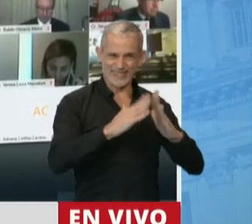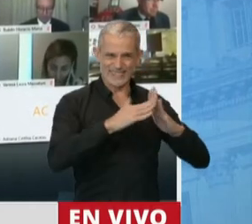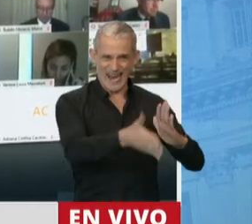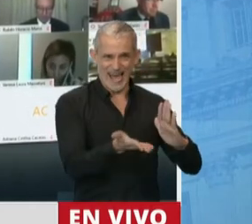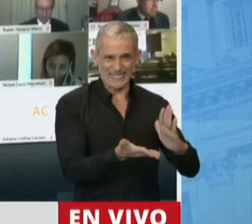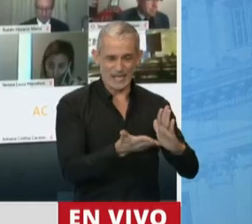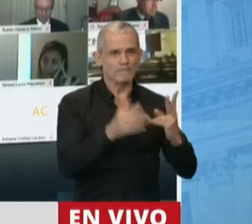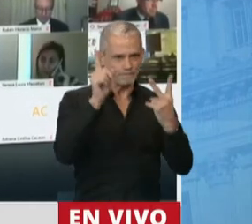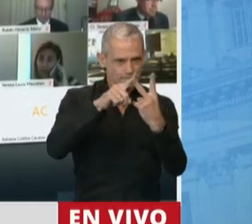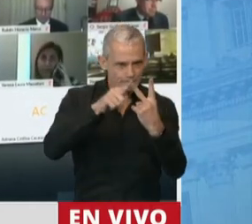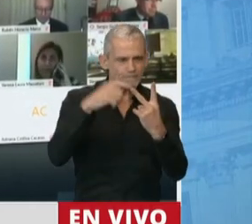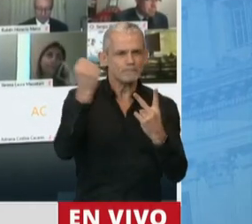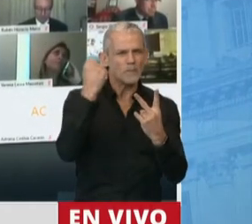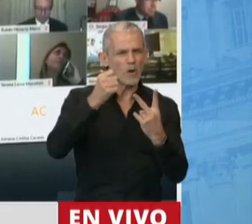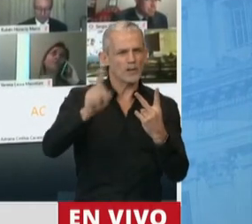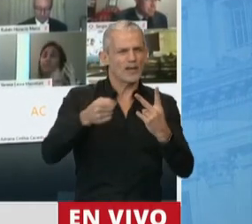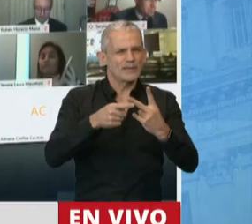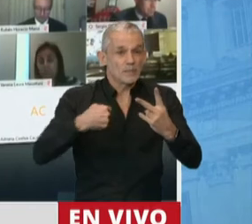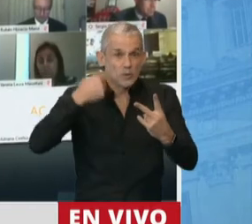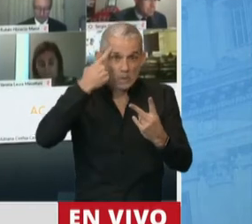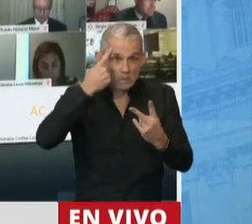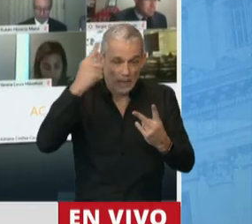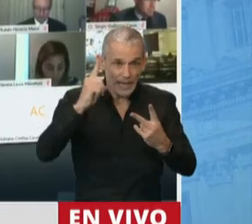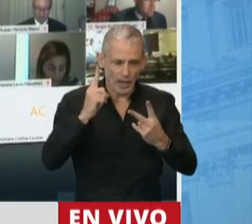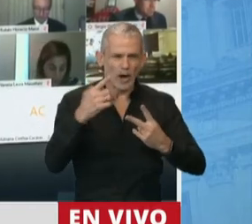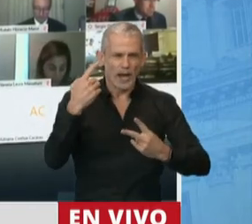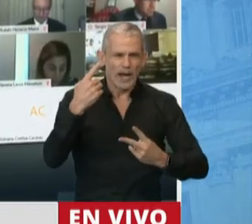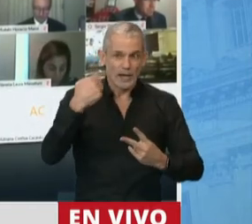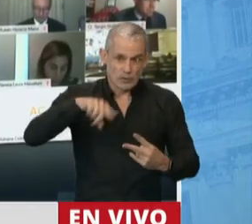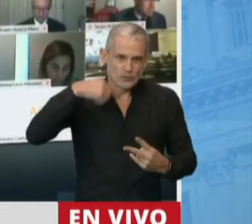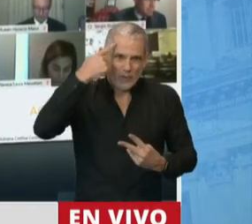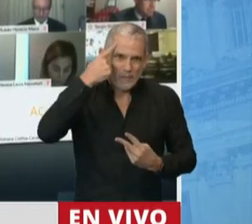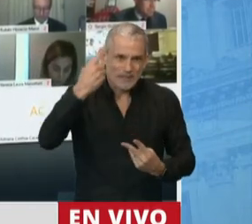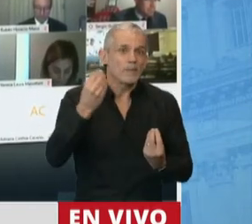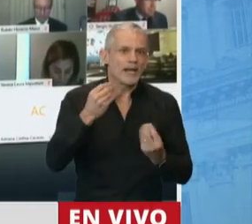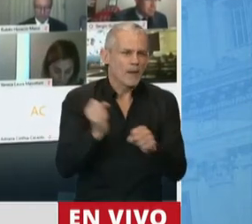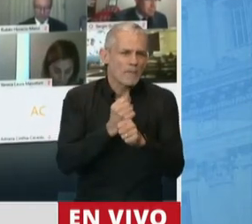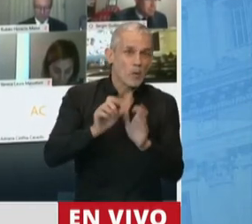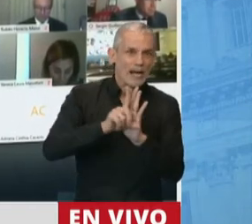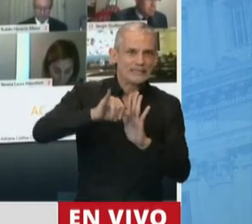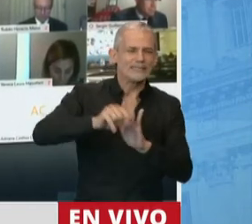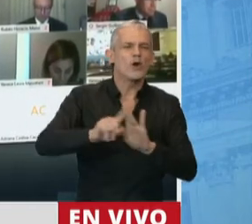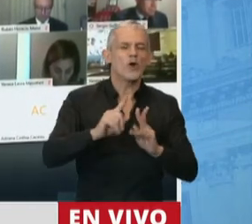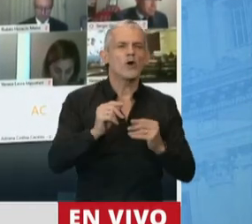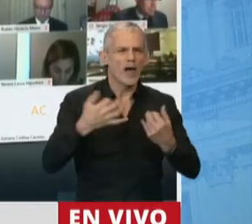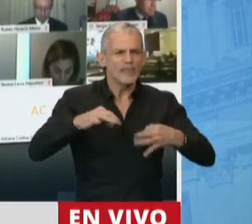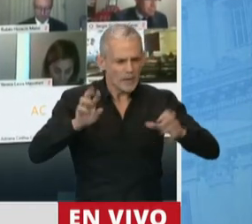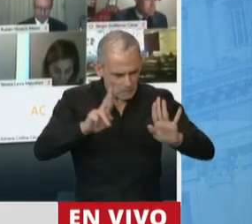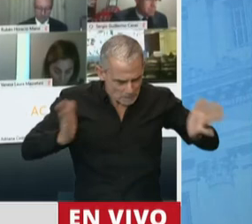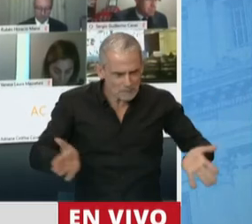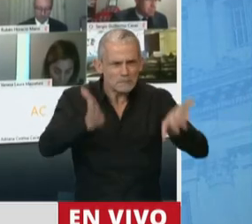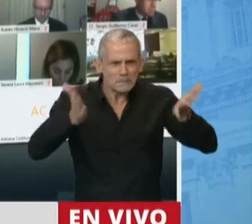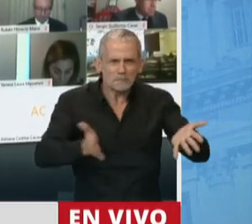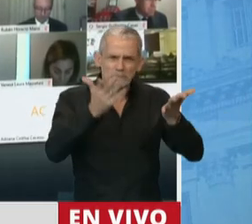Y el otro factor que me parece que tenemos que tener en cuenta cuando tenemos que permitir la